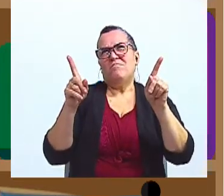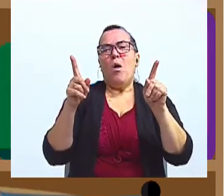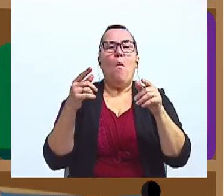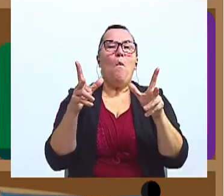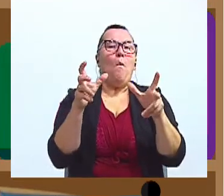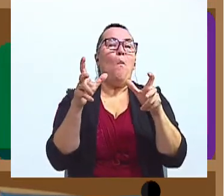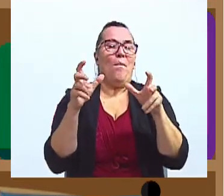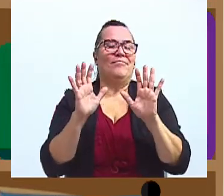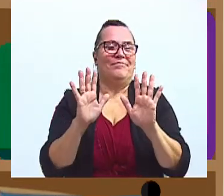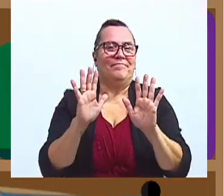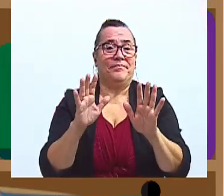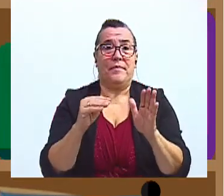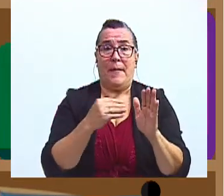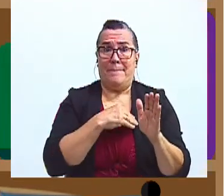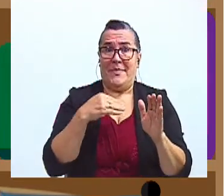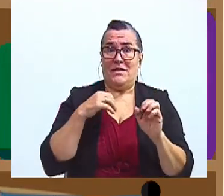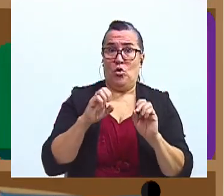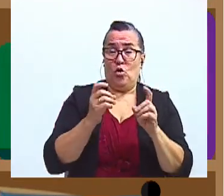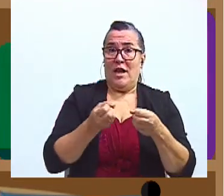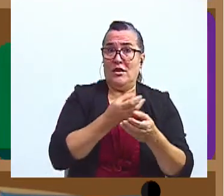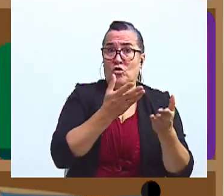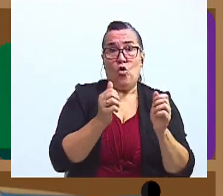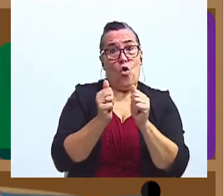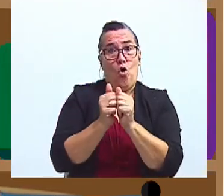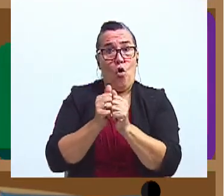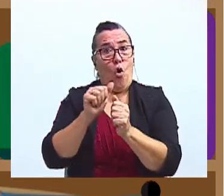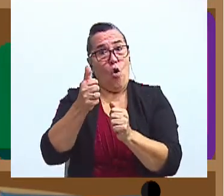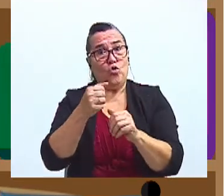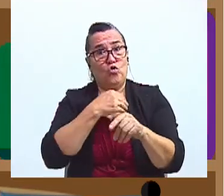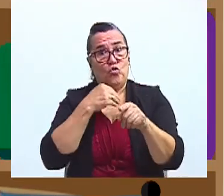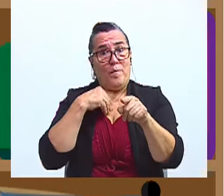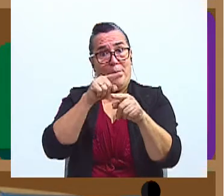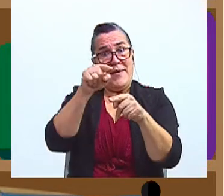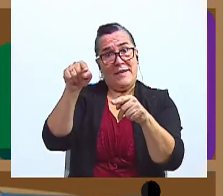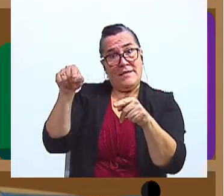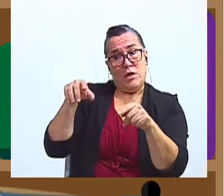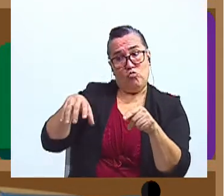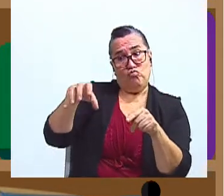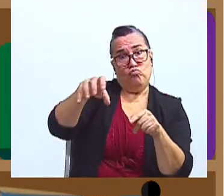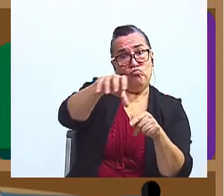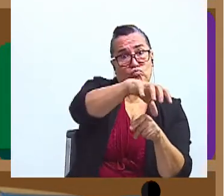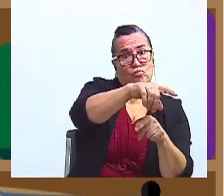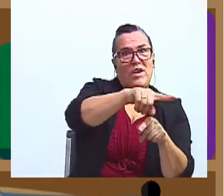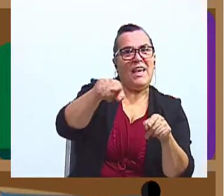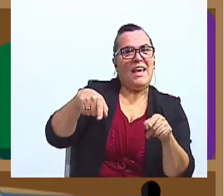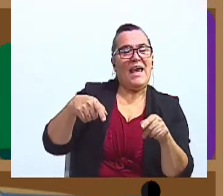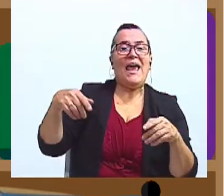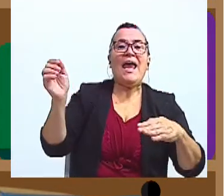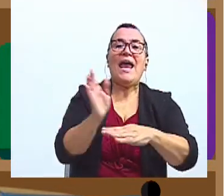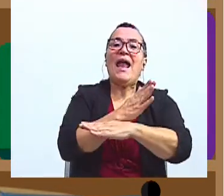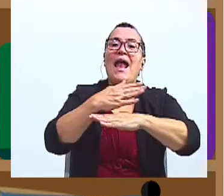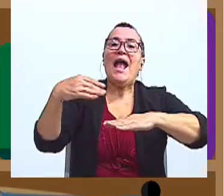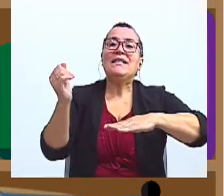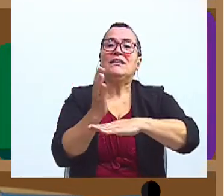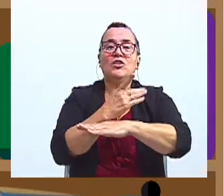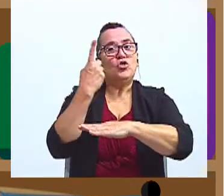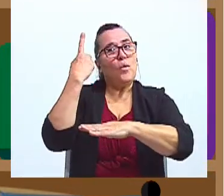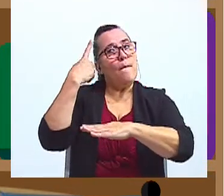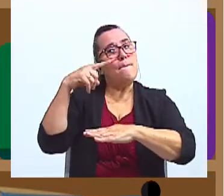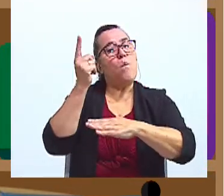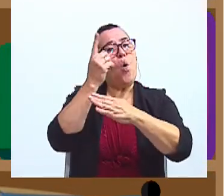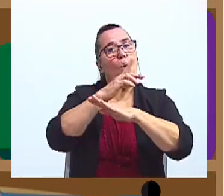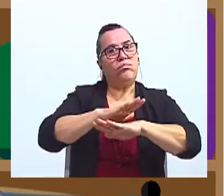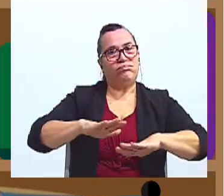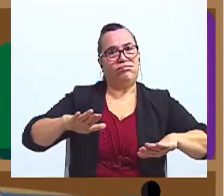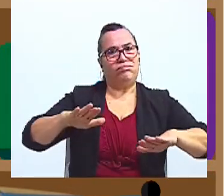llamativo. El Ministerio de Educación Pública, junto con otros ministerios, tiene la iniciativa de Canción por la Paz. Este es un